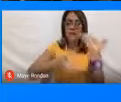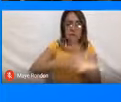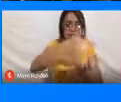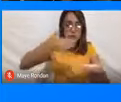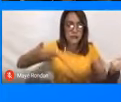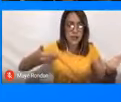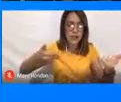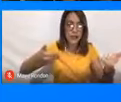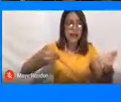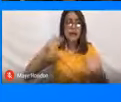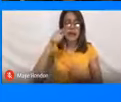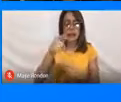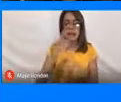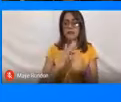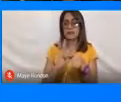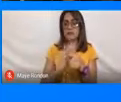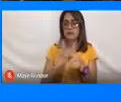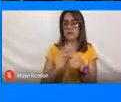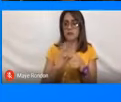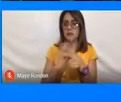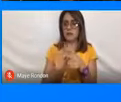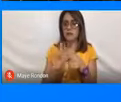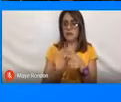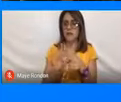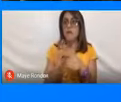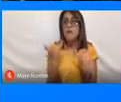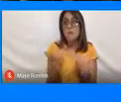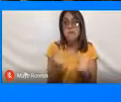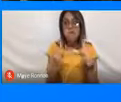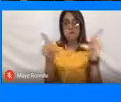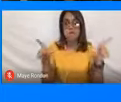que puede implementar dentro de su estadía.